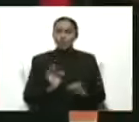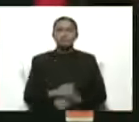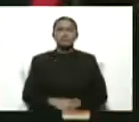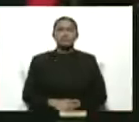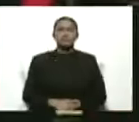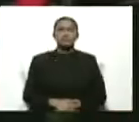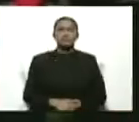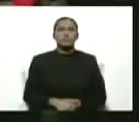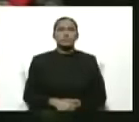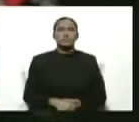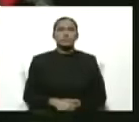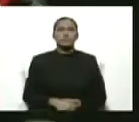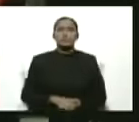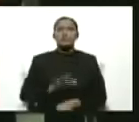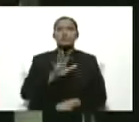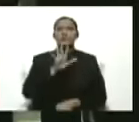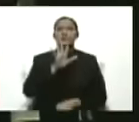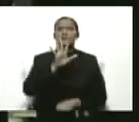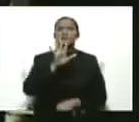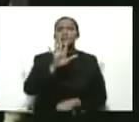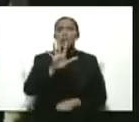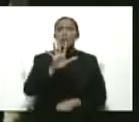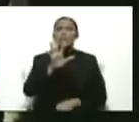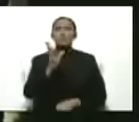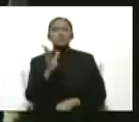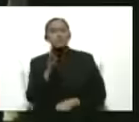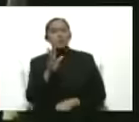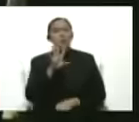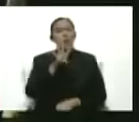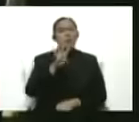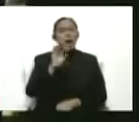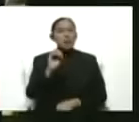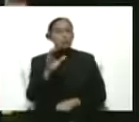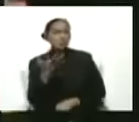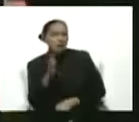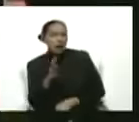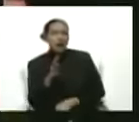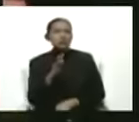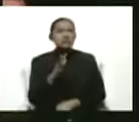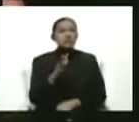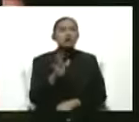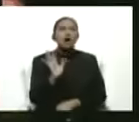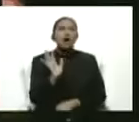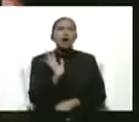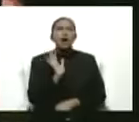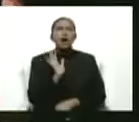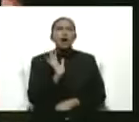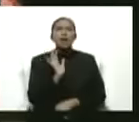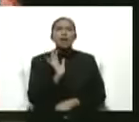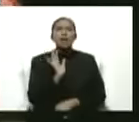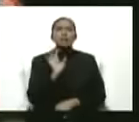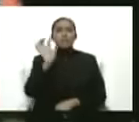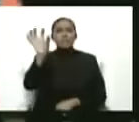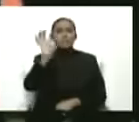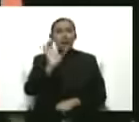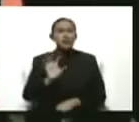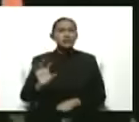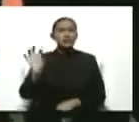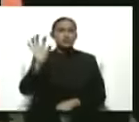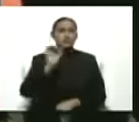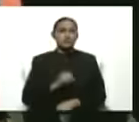cincuenta y pico de países o cuarenta y tanto, creo que son los que nos vienen. O sea, sus